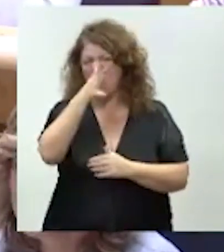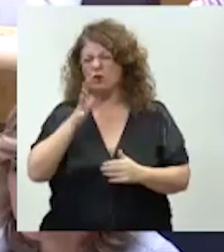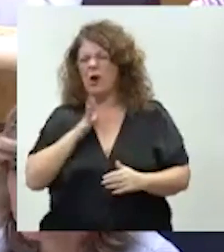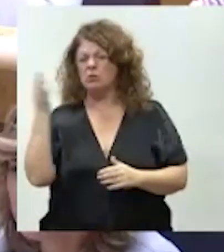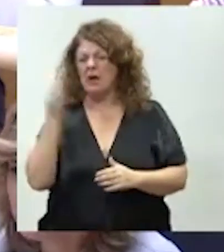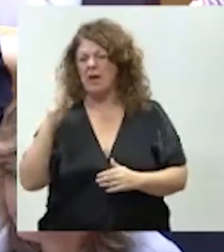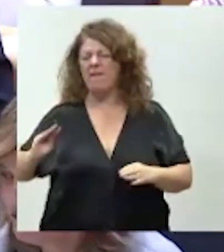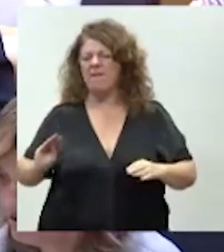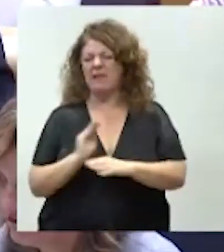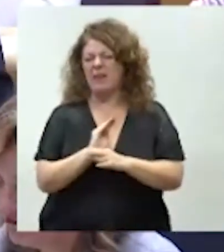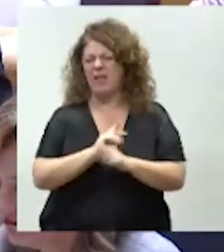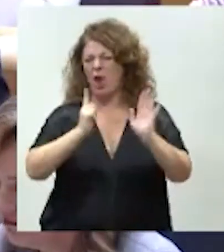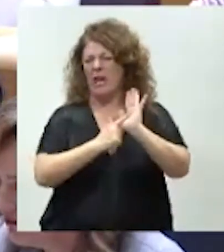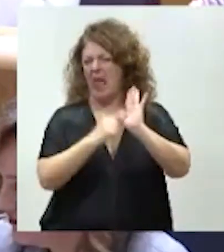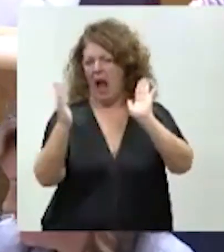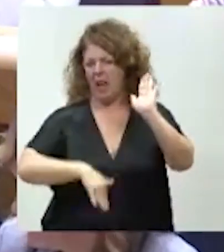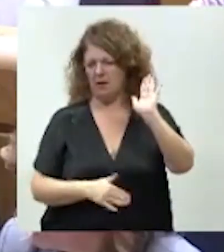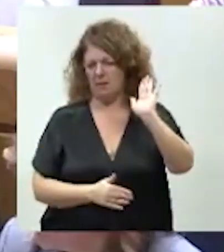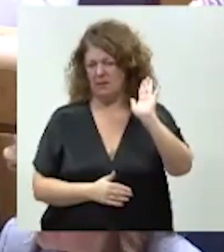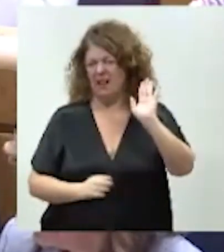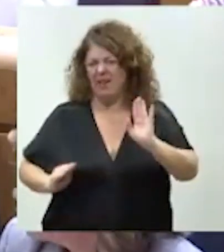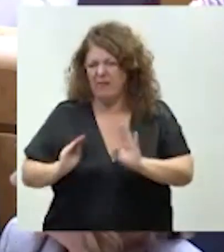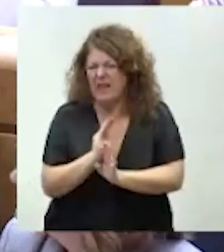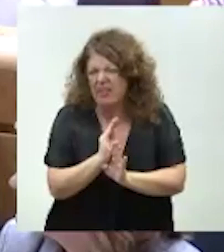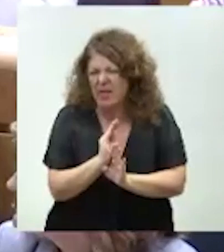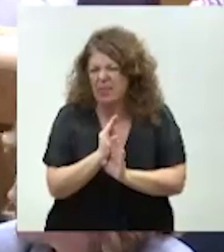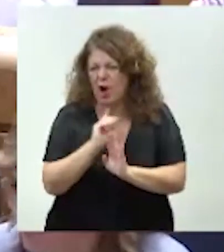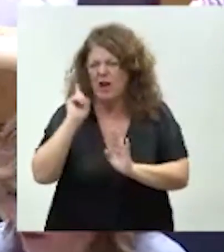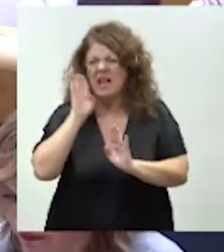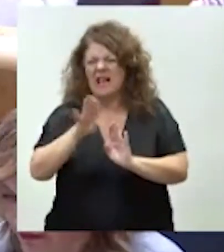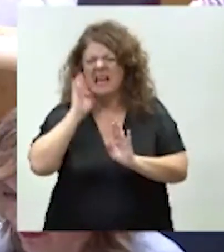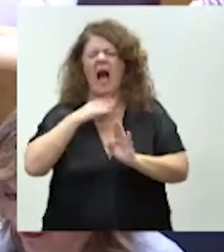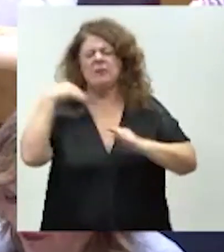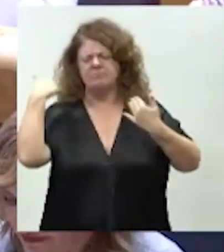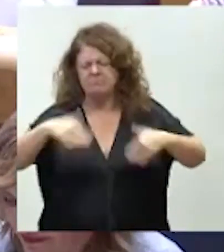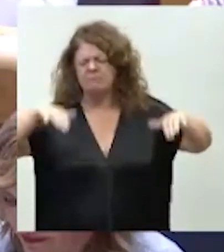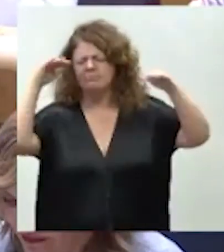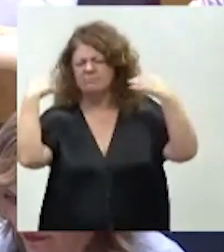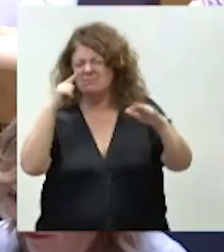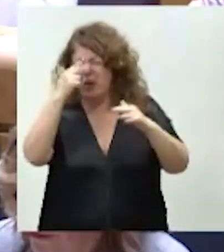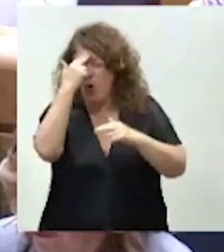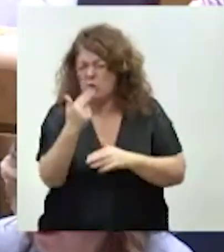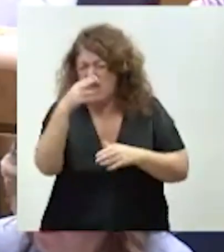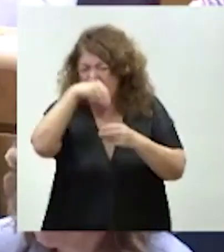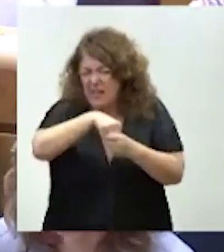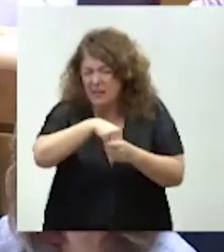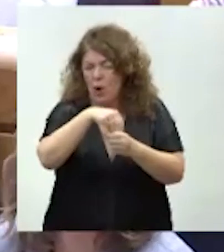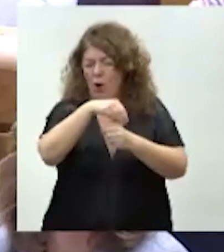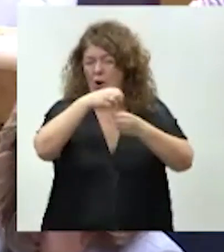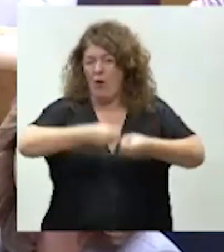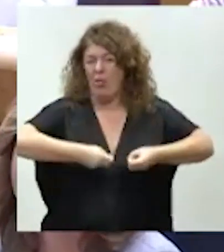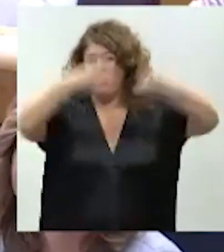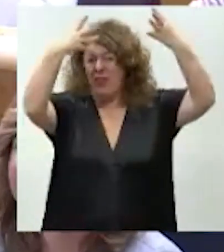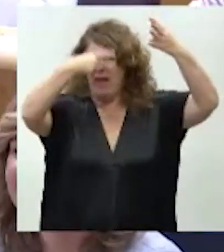de financiación ilegal. Financiación ilegal. Tiene tela que lo hicieran ustedes desde la sede de Génova